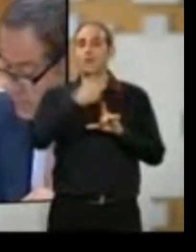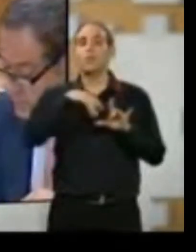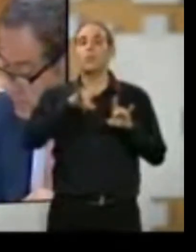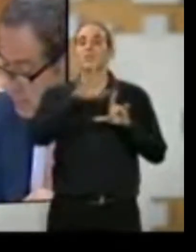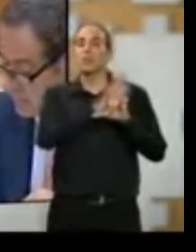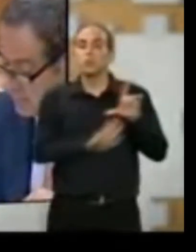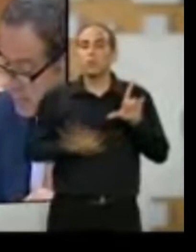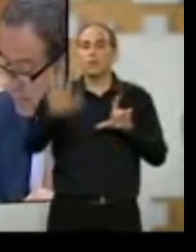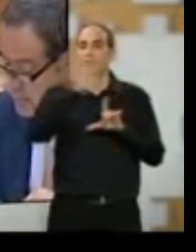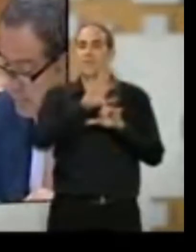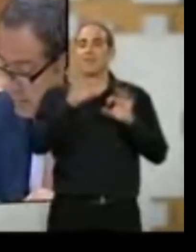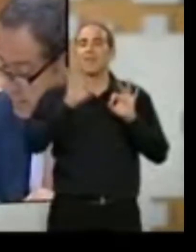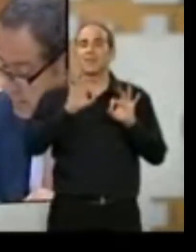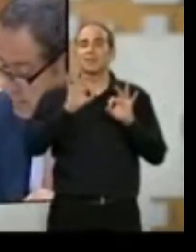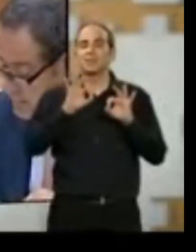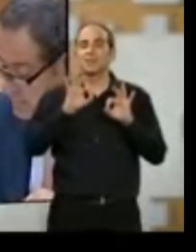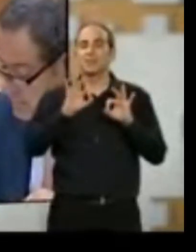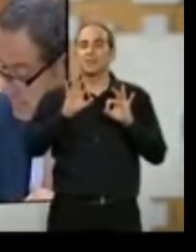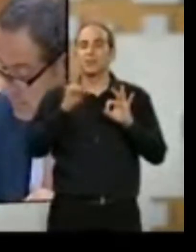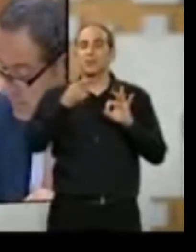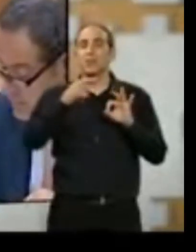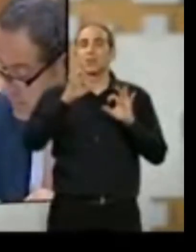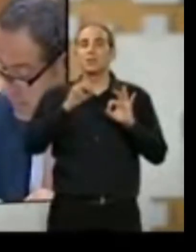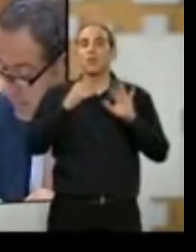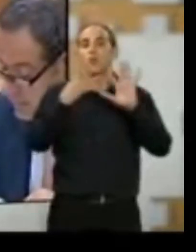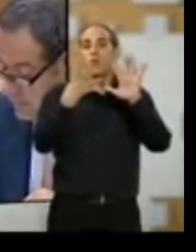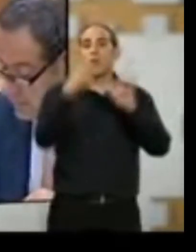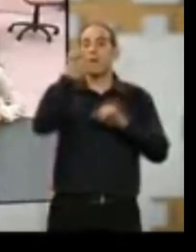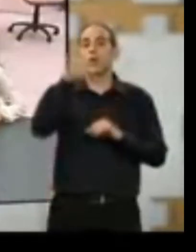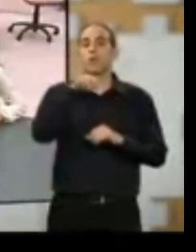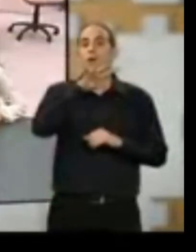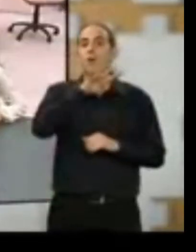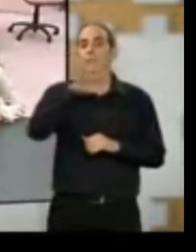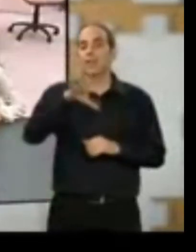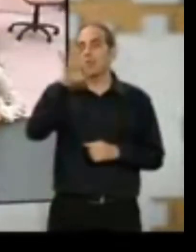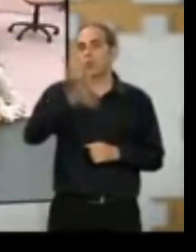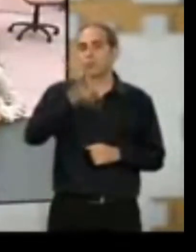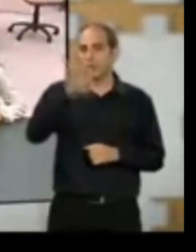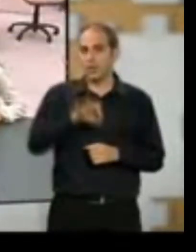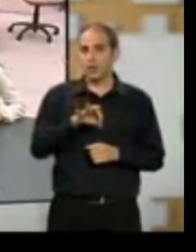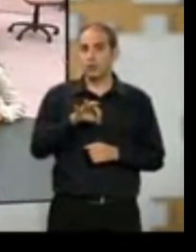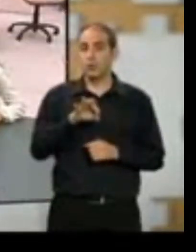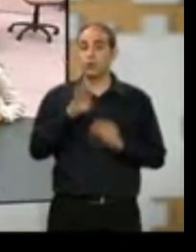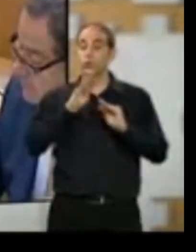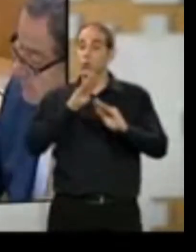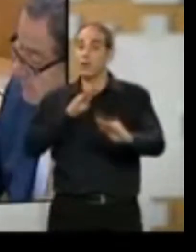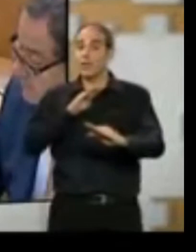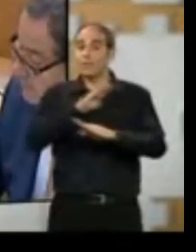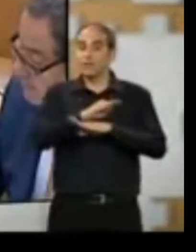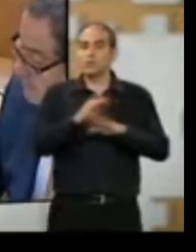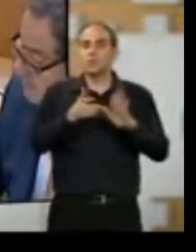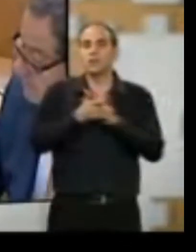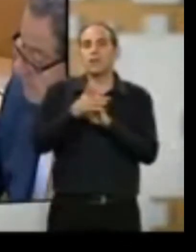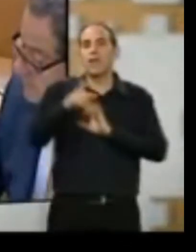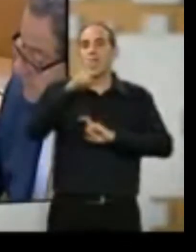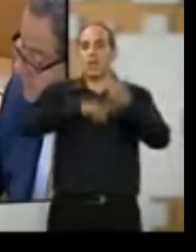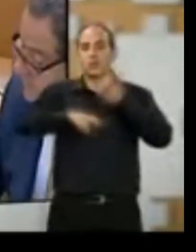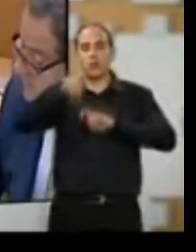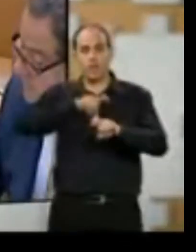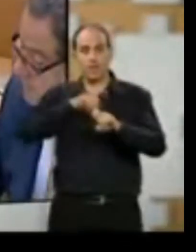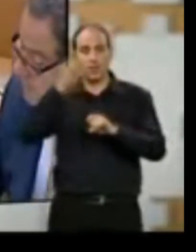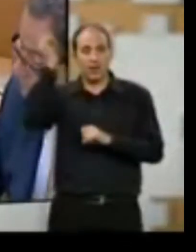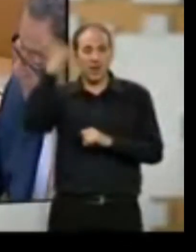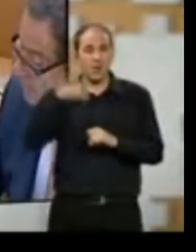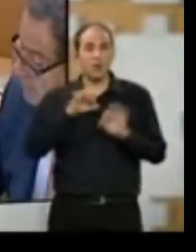superficie es un 9,45%. Sus inversiones retroceden, y en el caso de